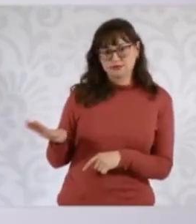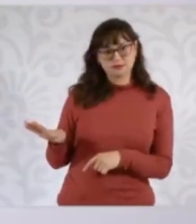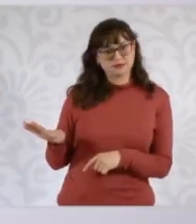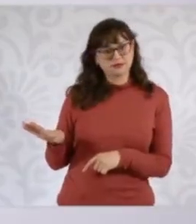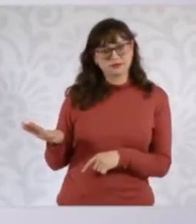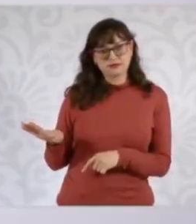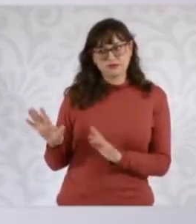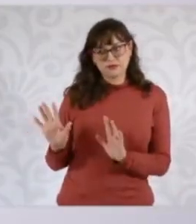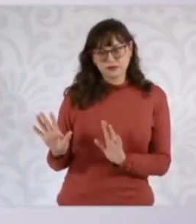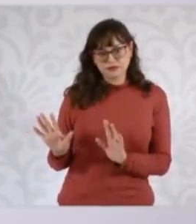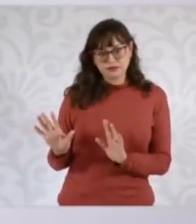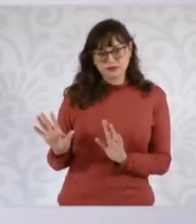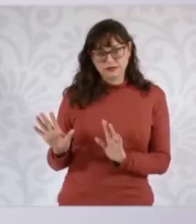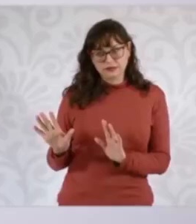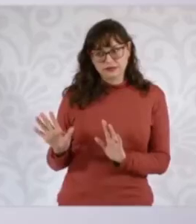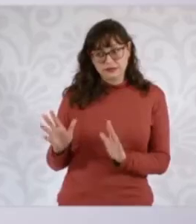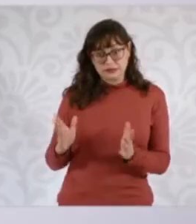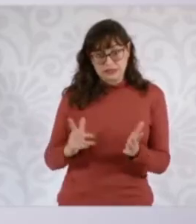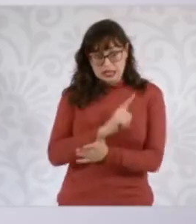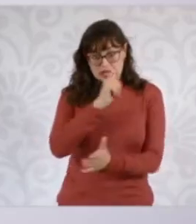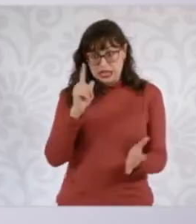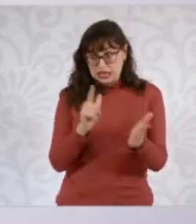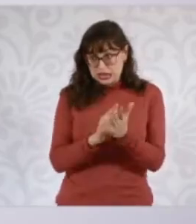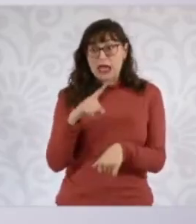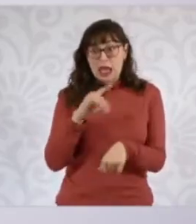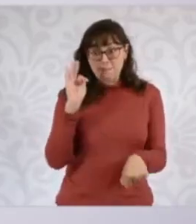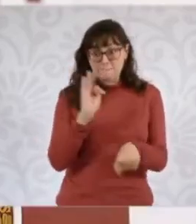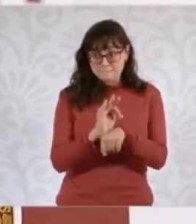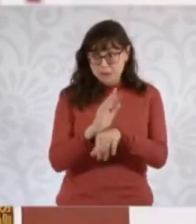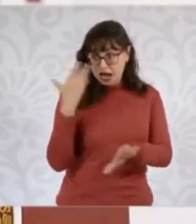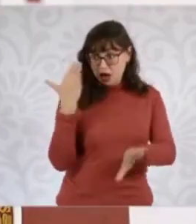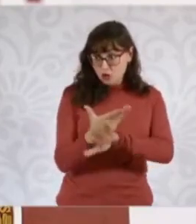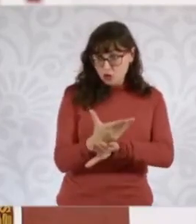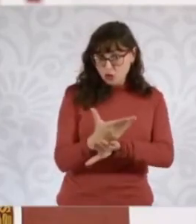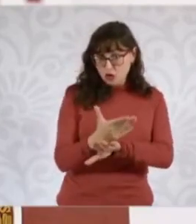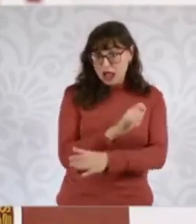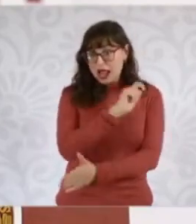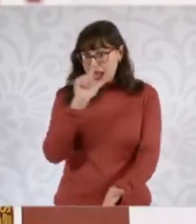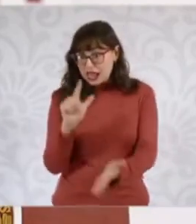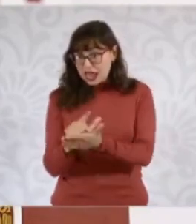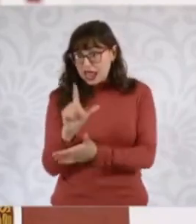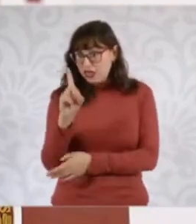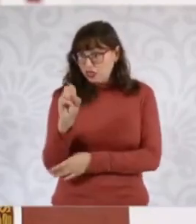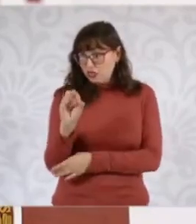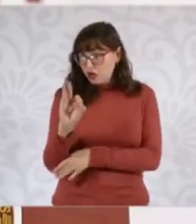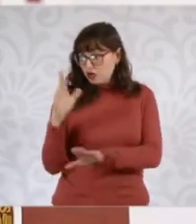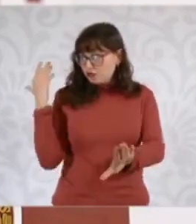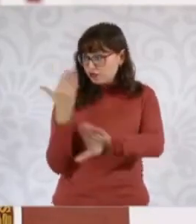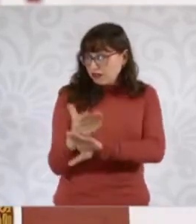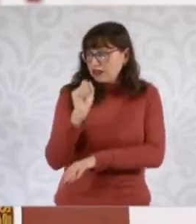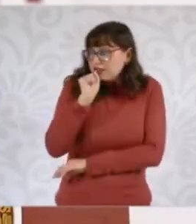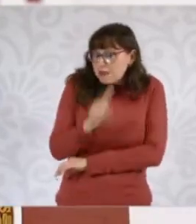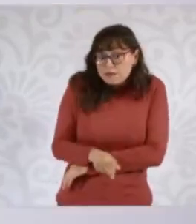solamente en este caso está violentando la ley de amparo, sino que además están violentando la ley del diario